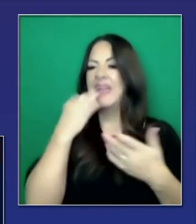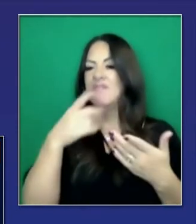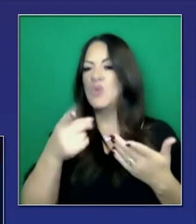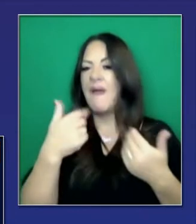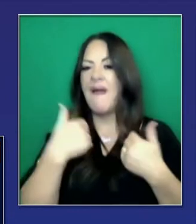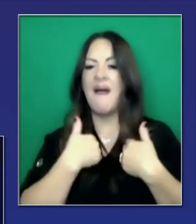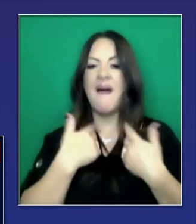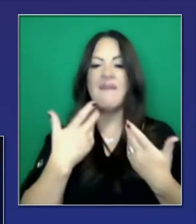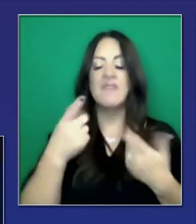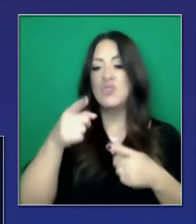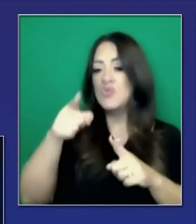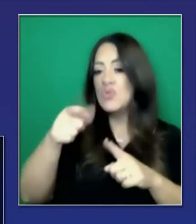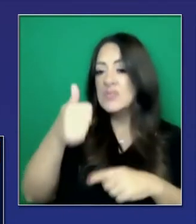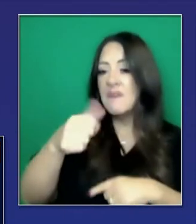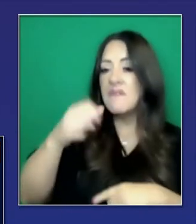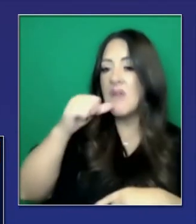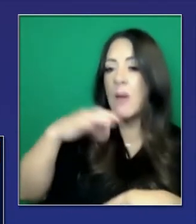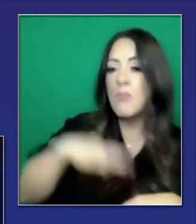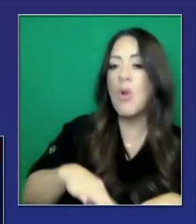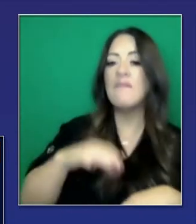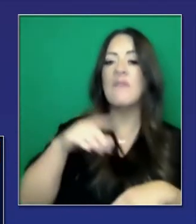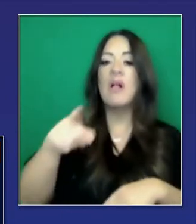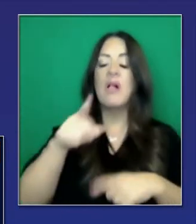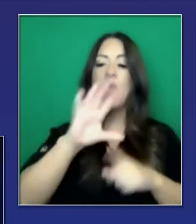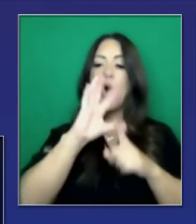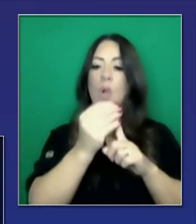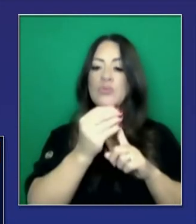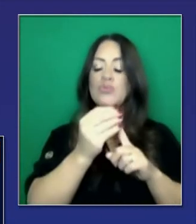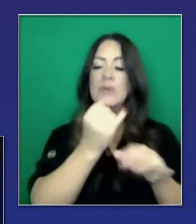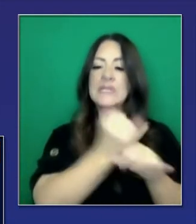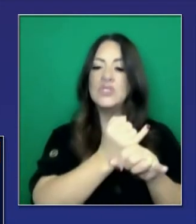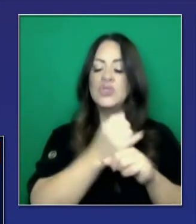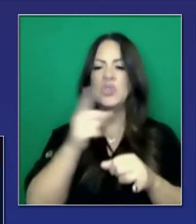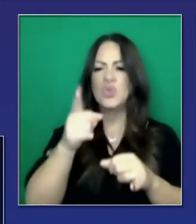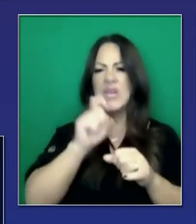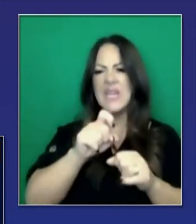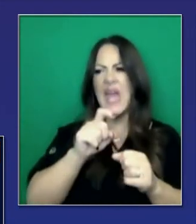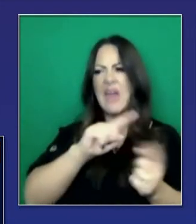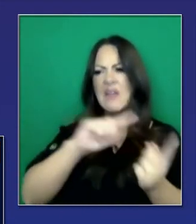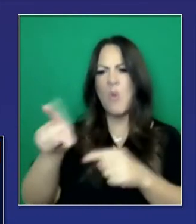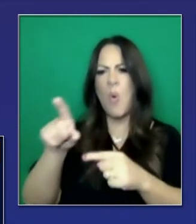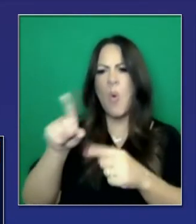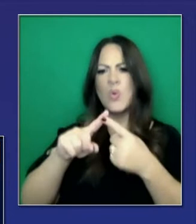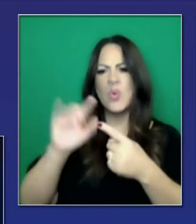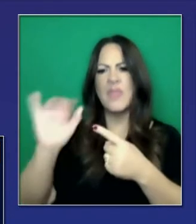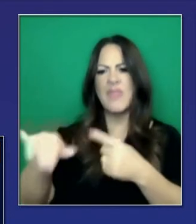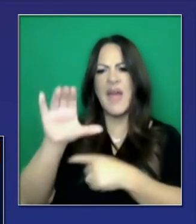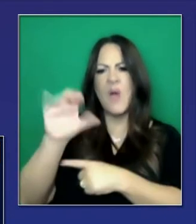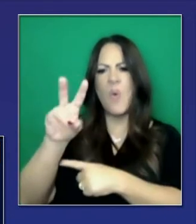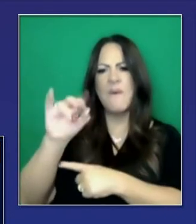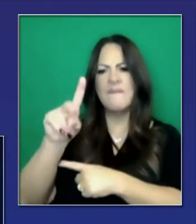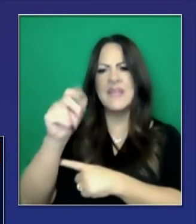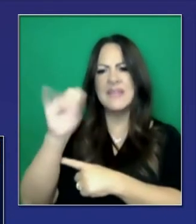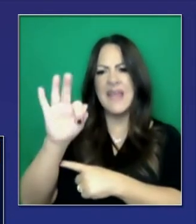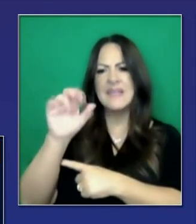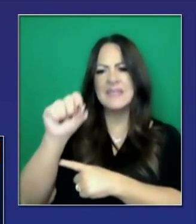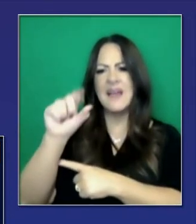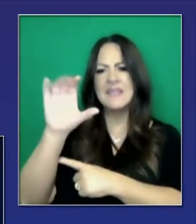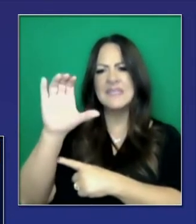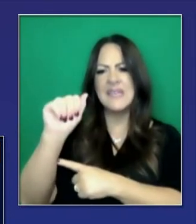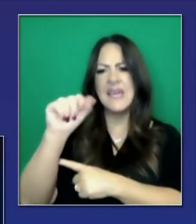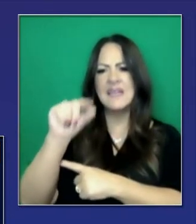Si tiene usted una institución cultural o una institución sin fines de lucro, estos premios